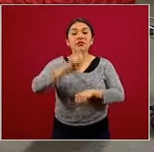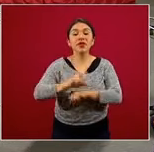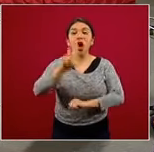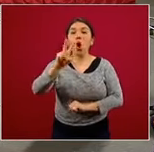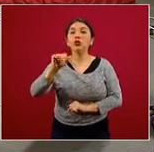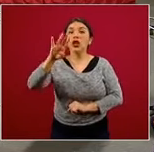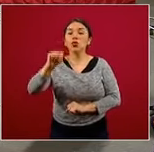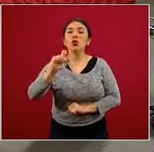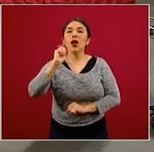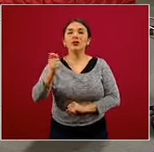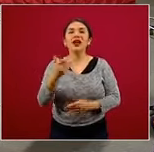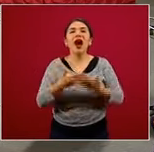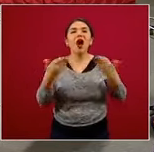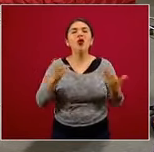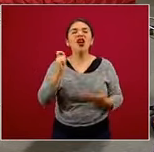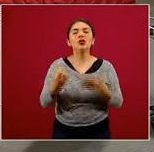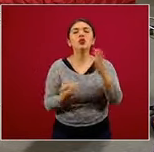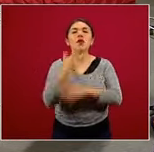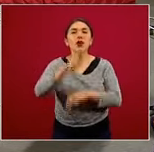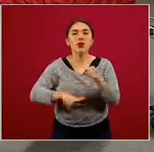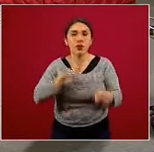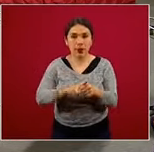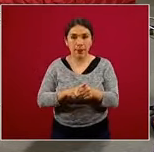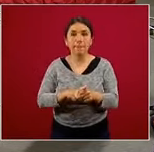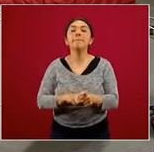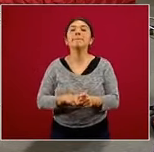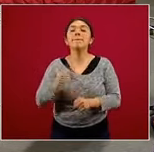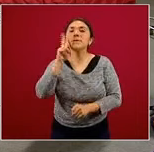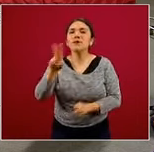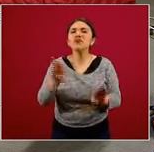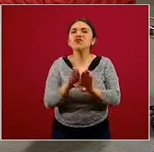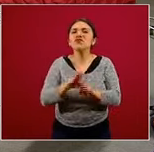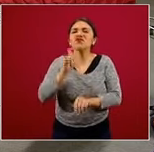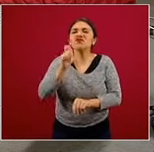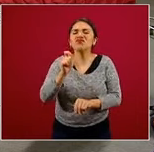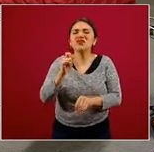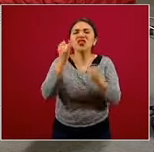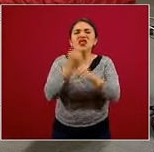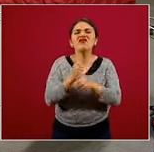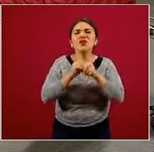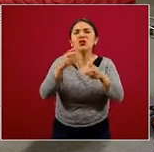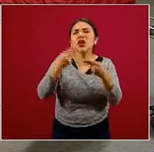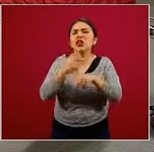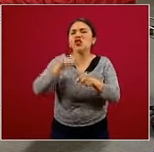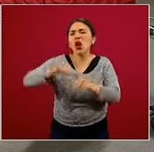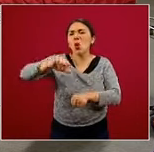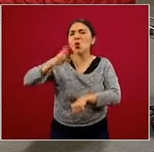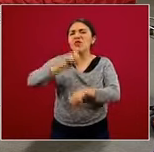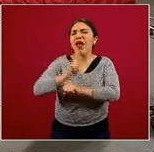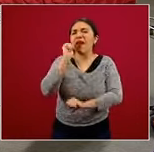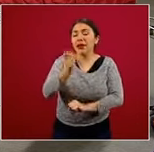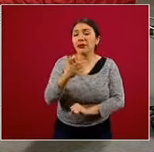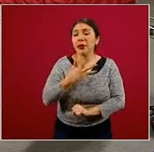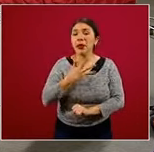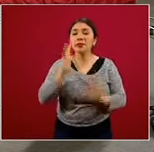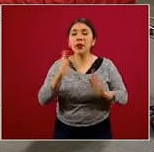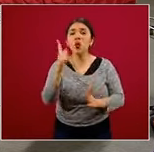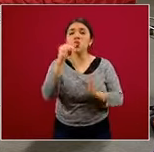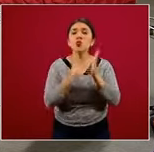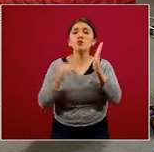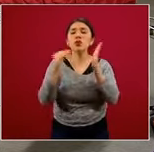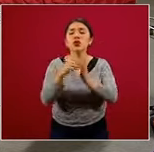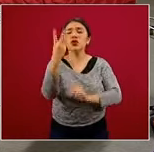89 de esta nueva normalidad. Vamos a actualizar el escenario nacional en la siguiente diapositiva. Más de un millón